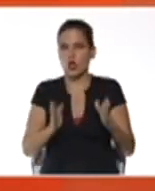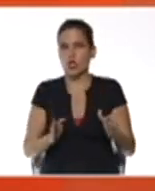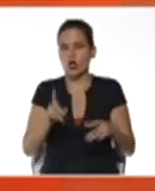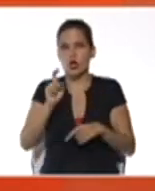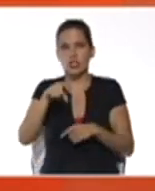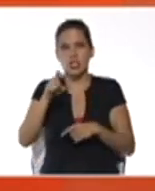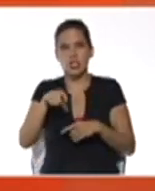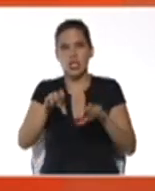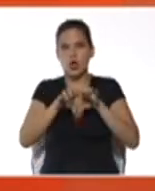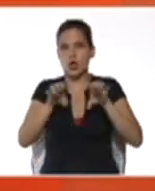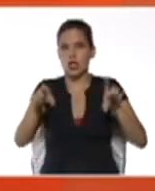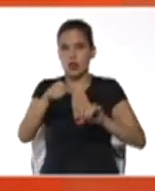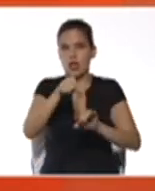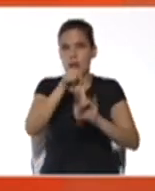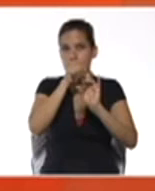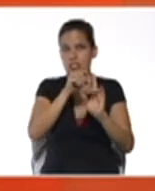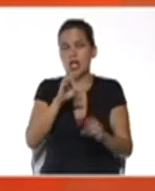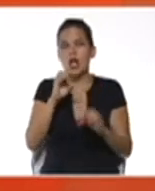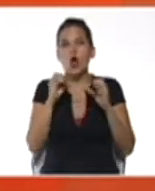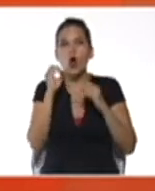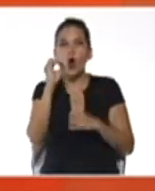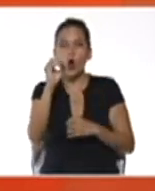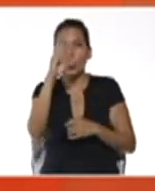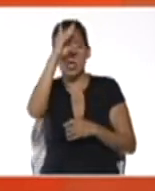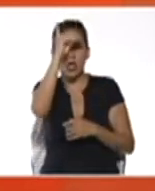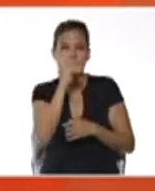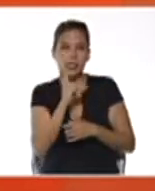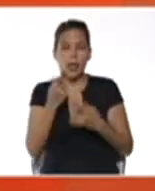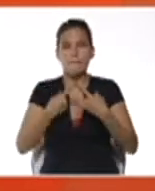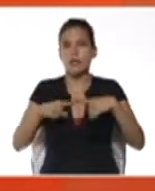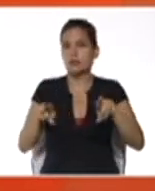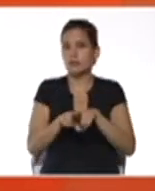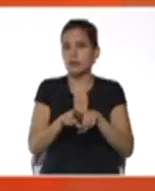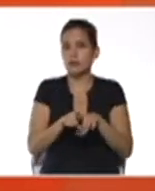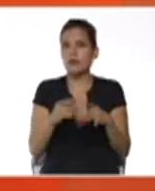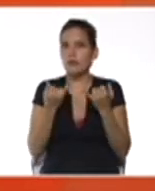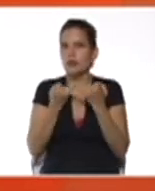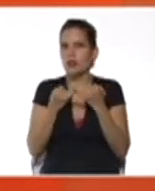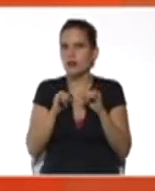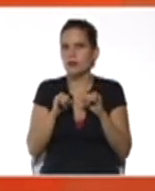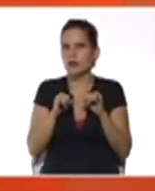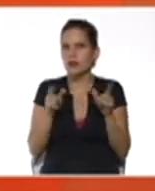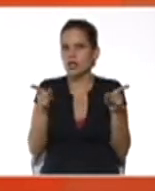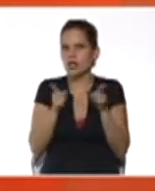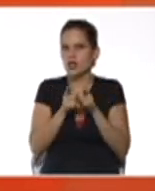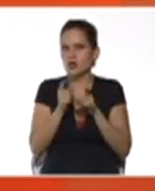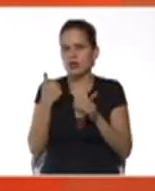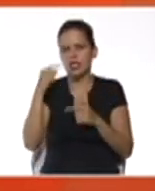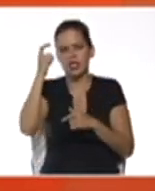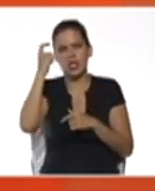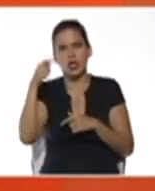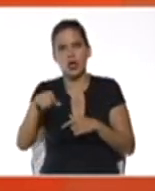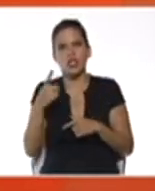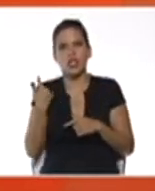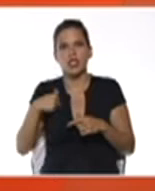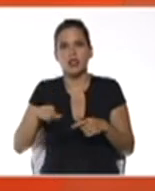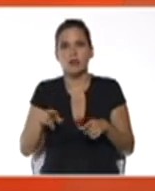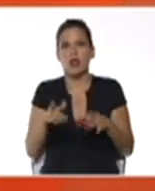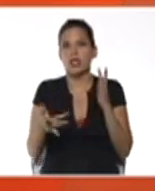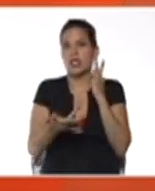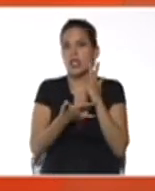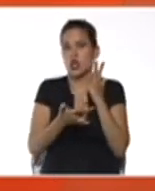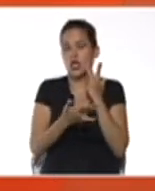educativas especiales y o discapacidad, pero también y así finalizo el resumen del día de hoy, contaremos con las